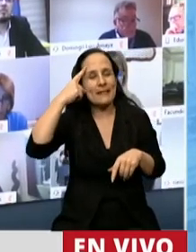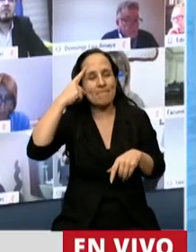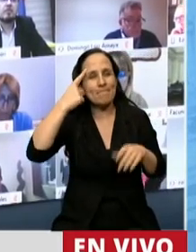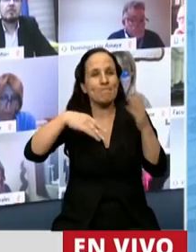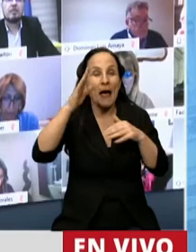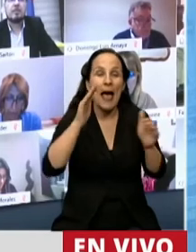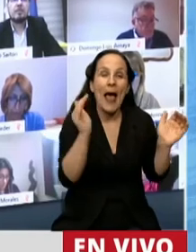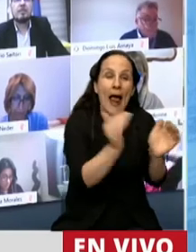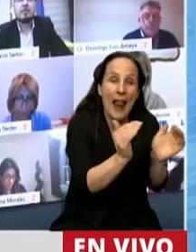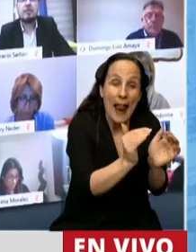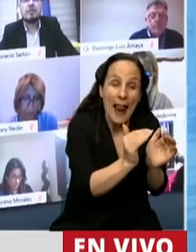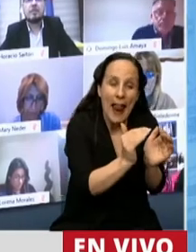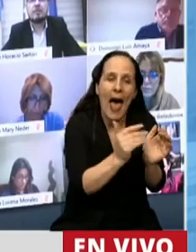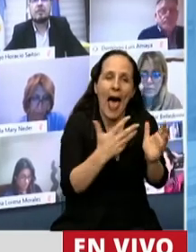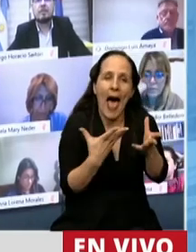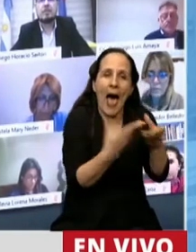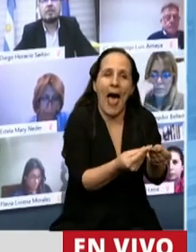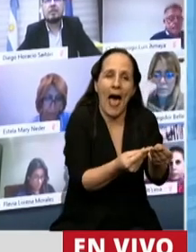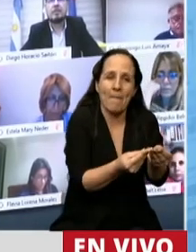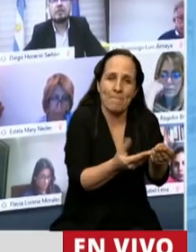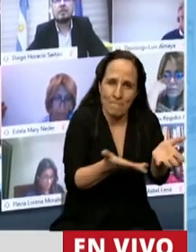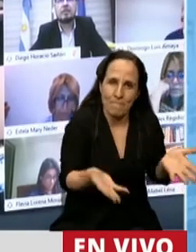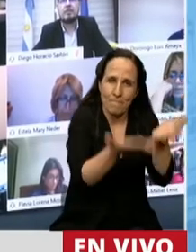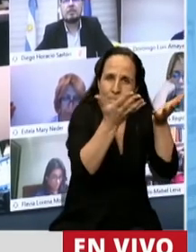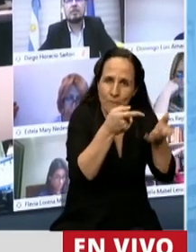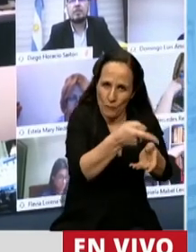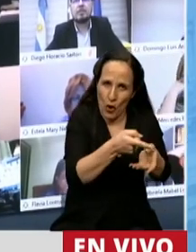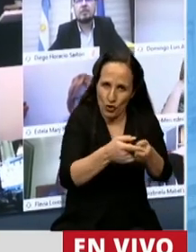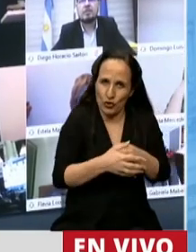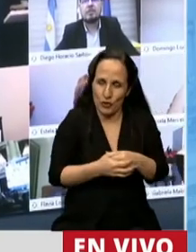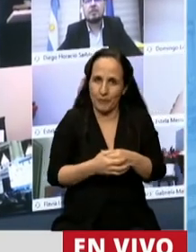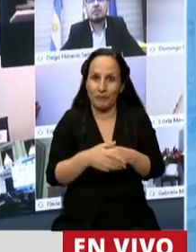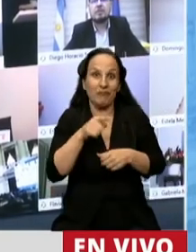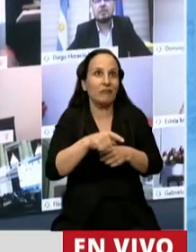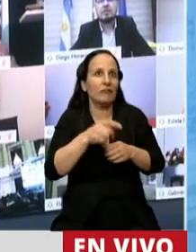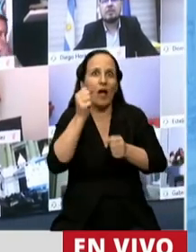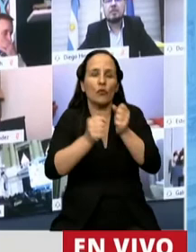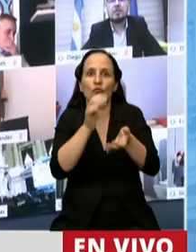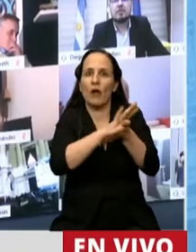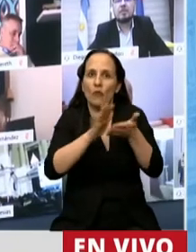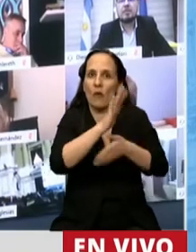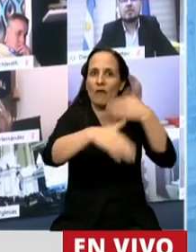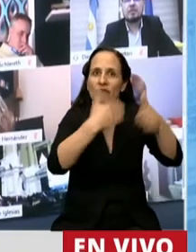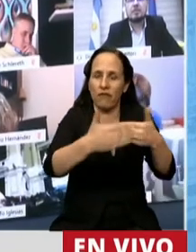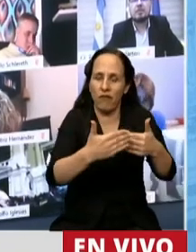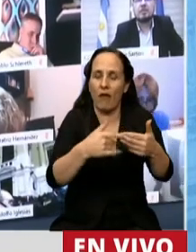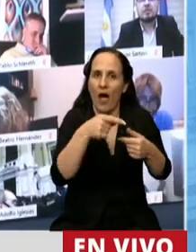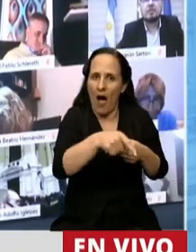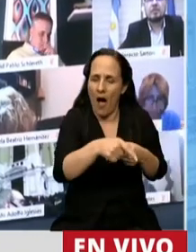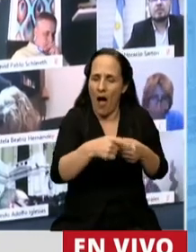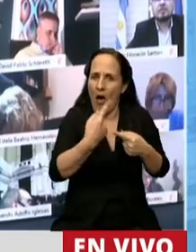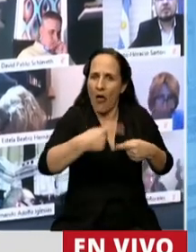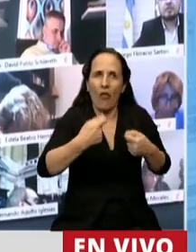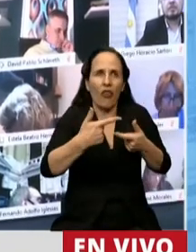pequeños que están emprendiendo y sumándose a esta industria que es la economía del conocimiento que genera valor agregado